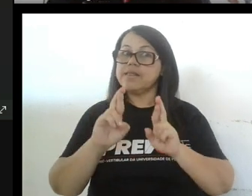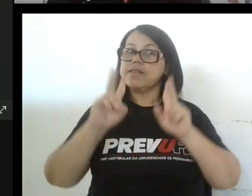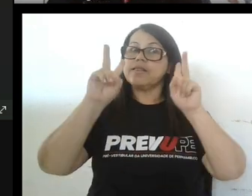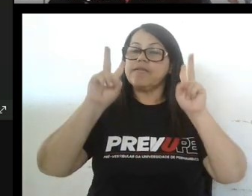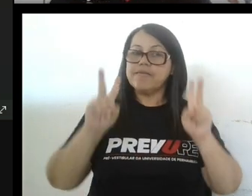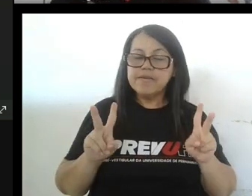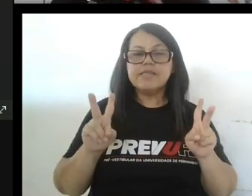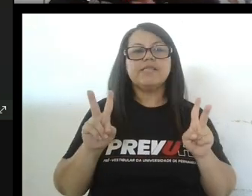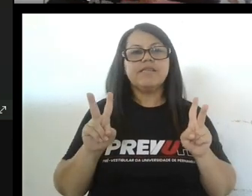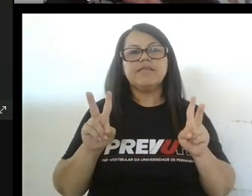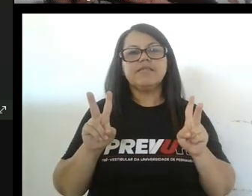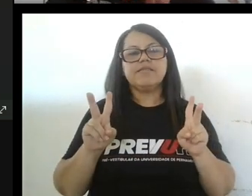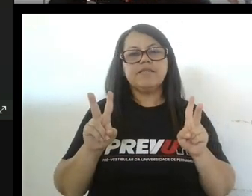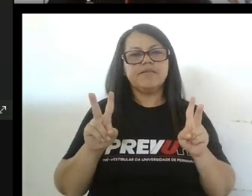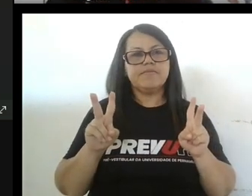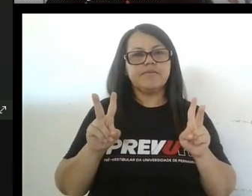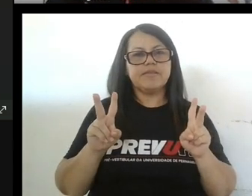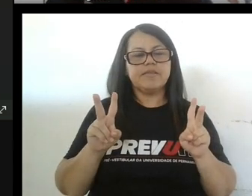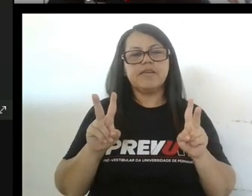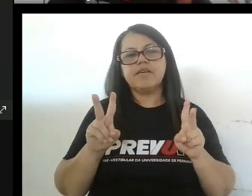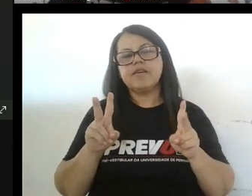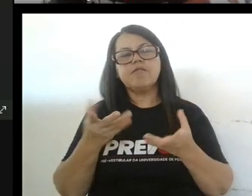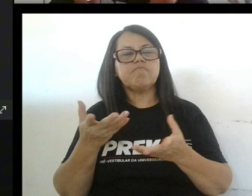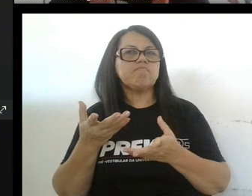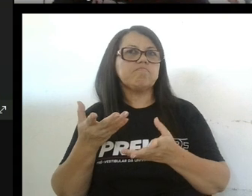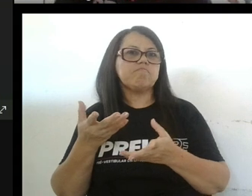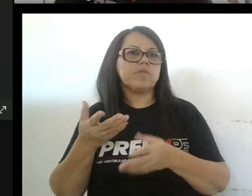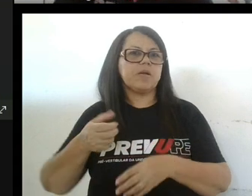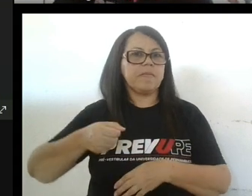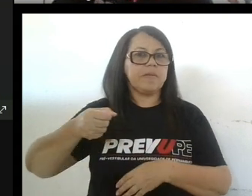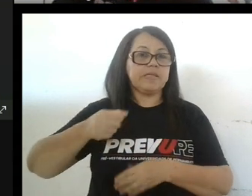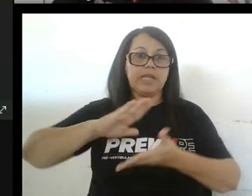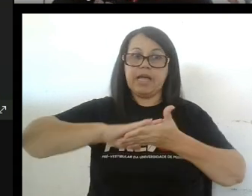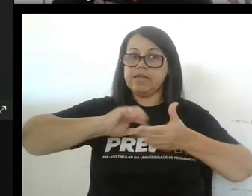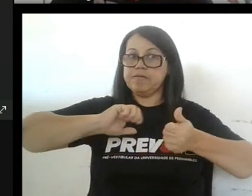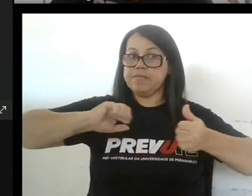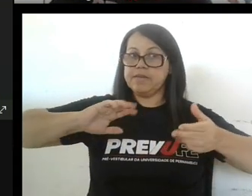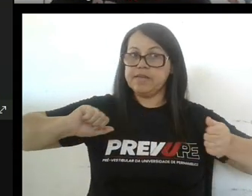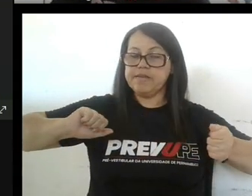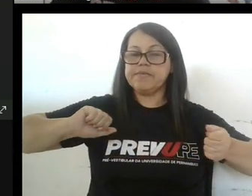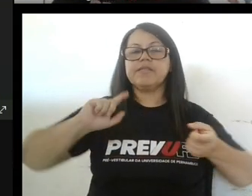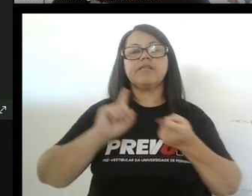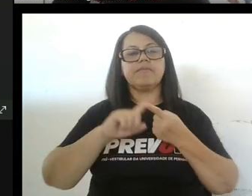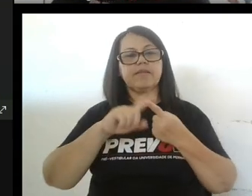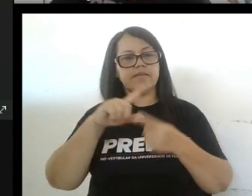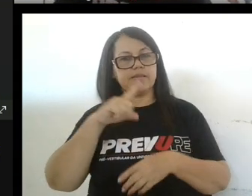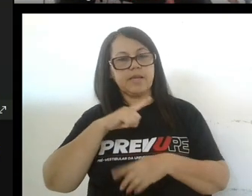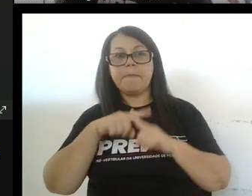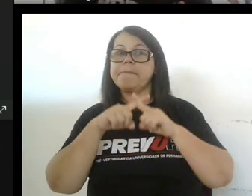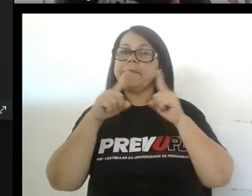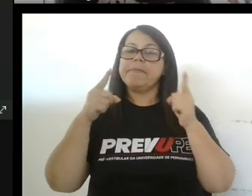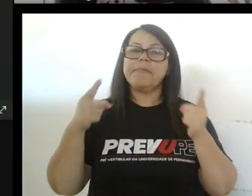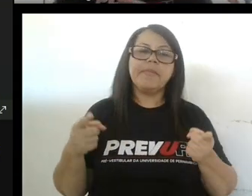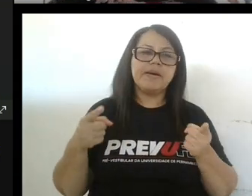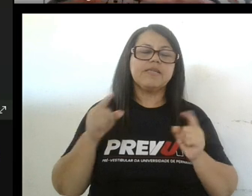bolsa y en la palabra bolsa en español también existe pero